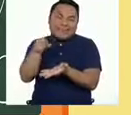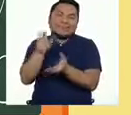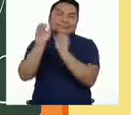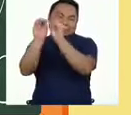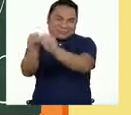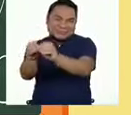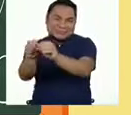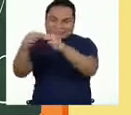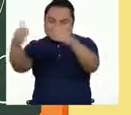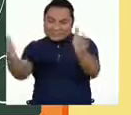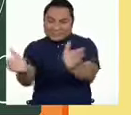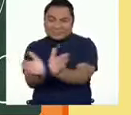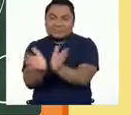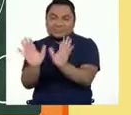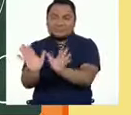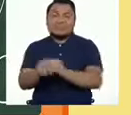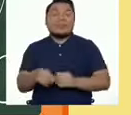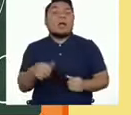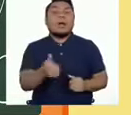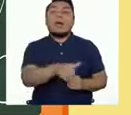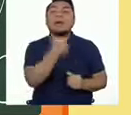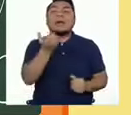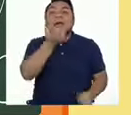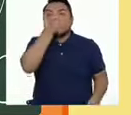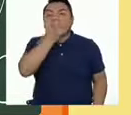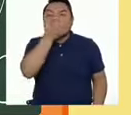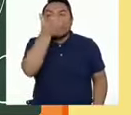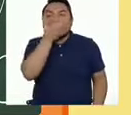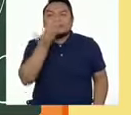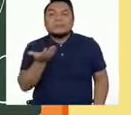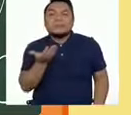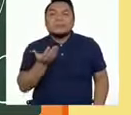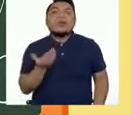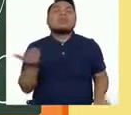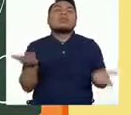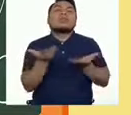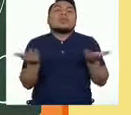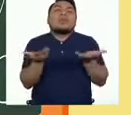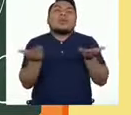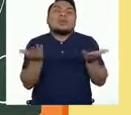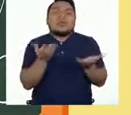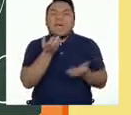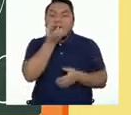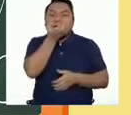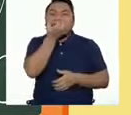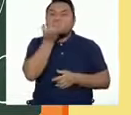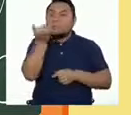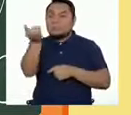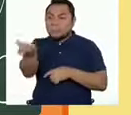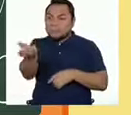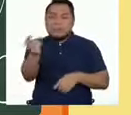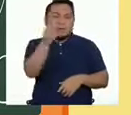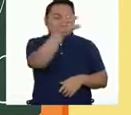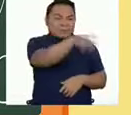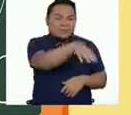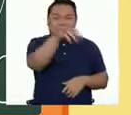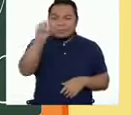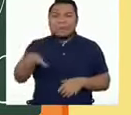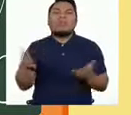Ahora tenemos la manzana. ¿Dónde se ubicaría la manzana? Pensemos unos segundos.